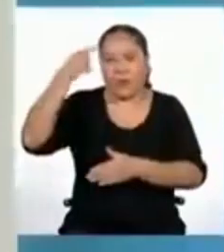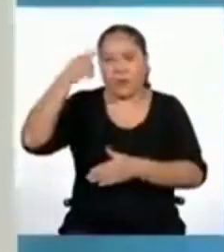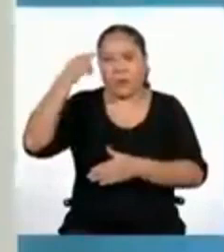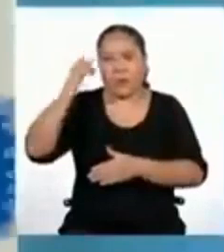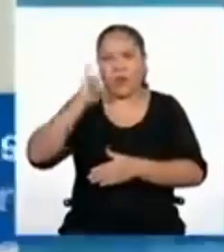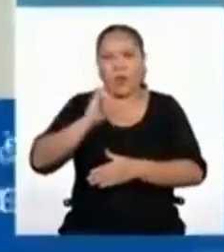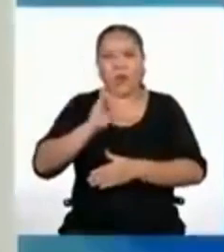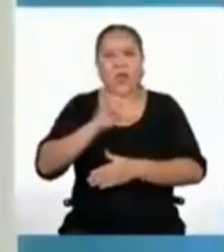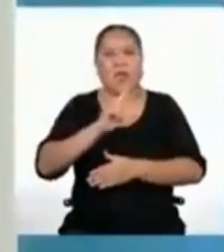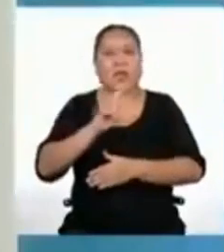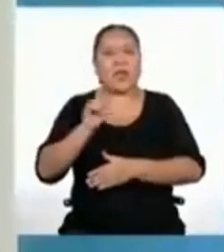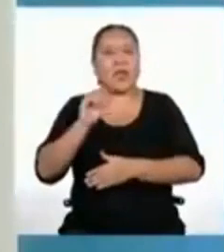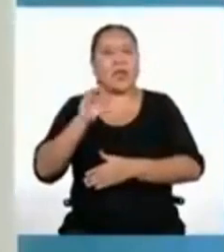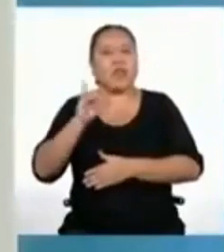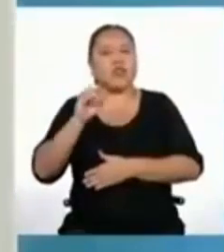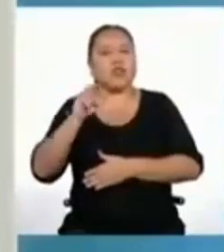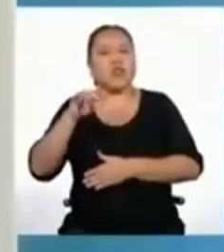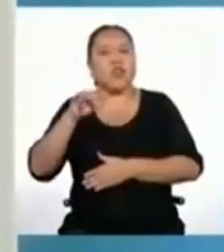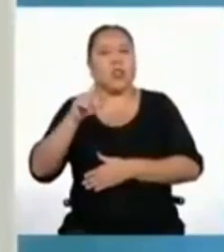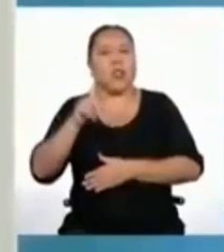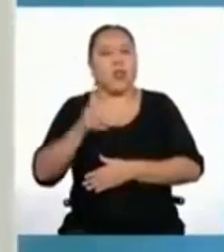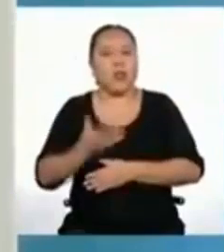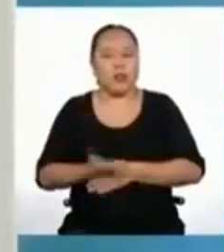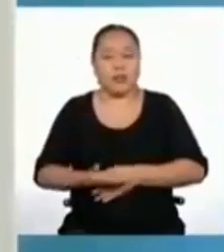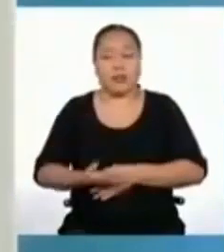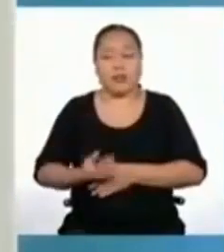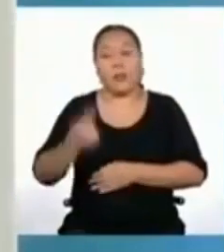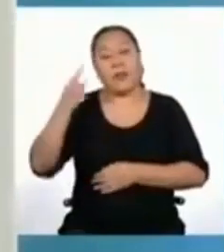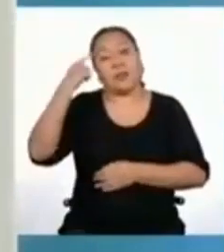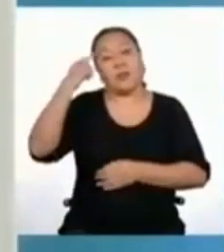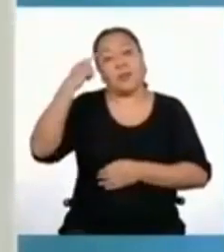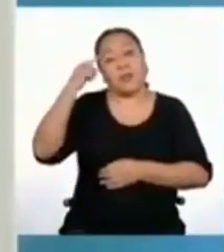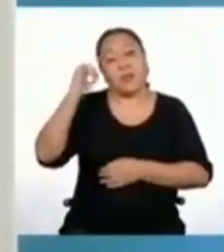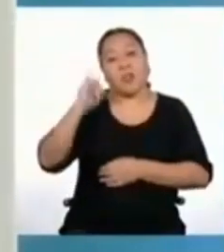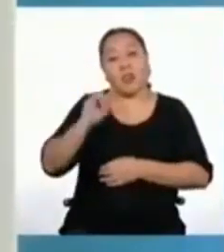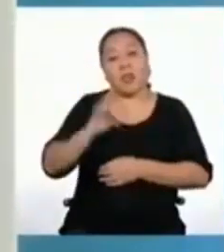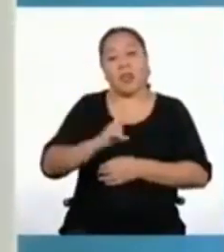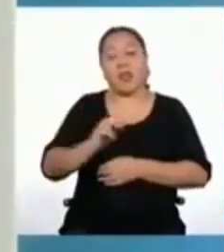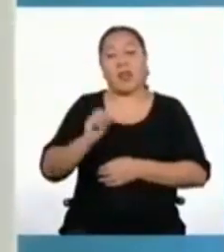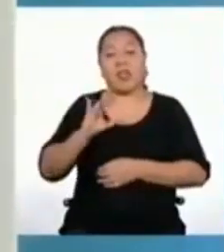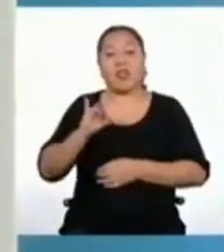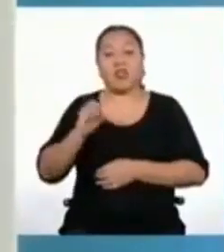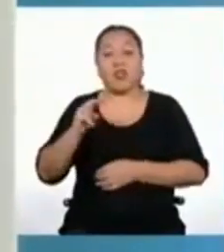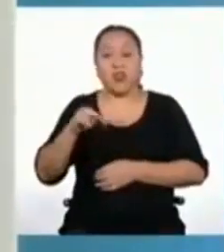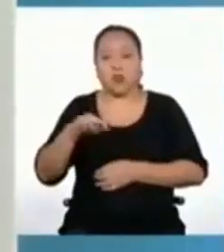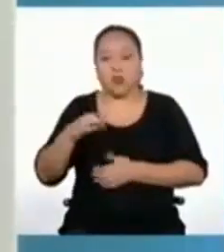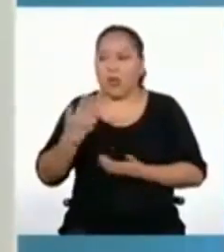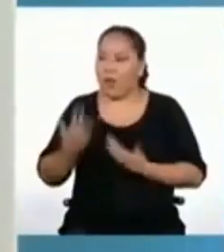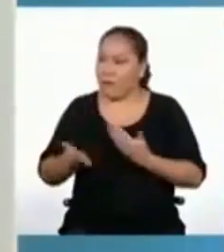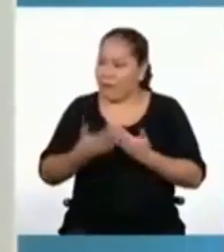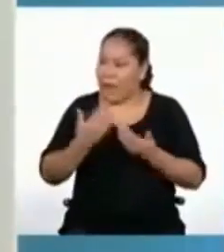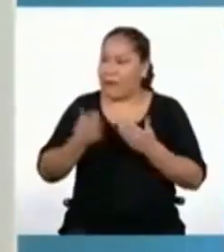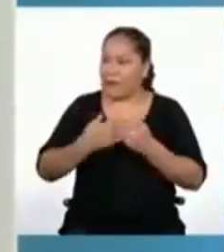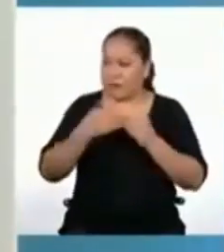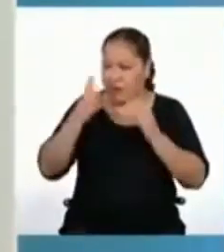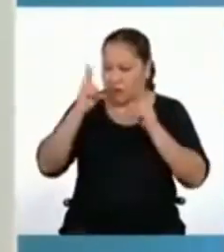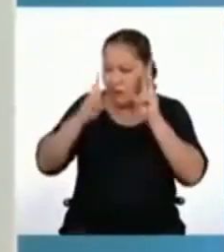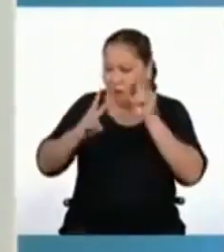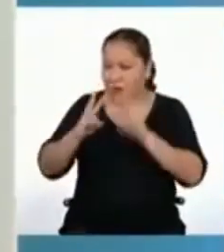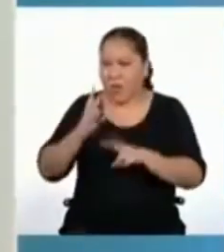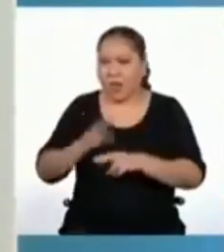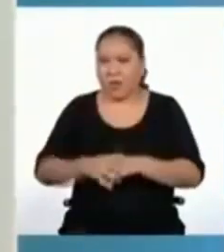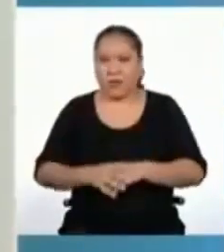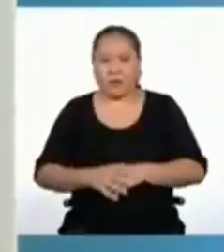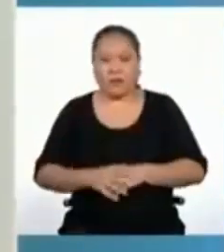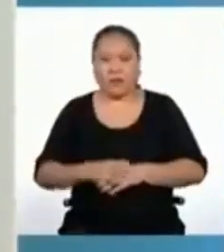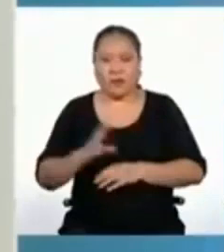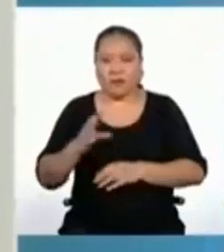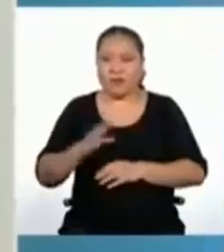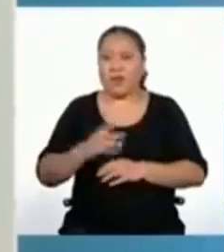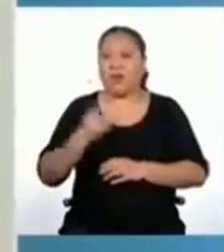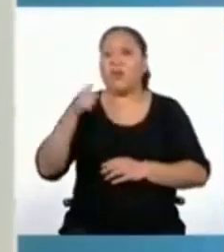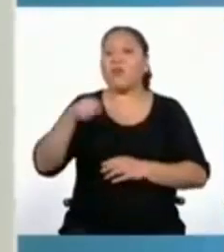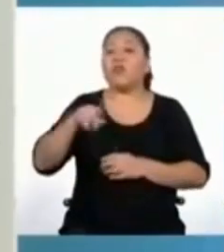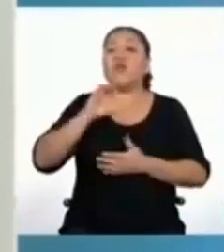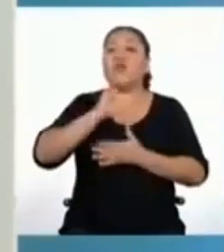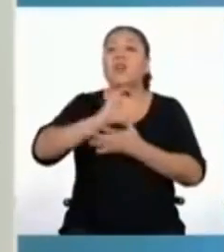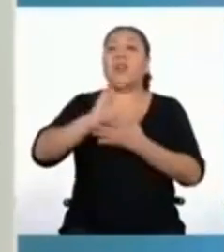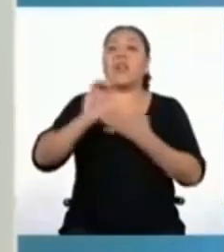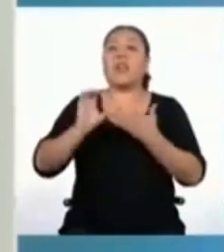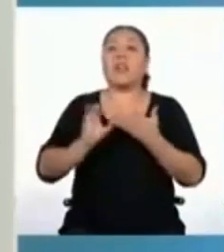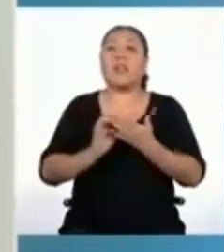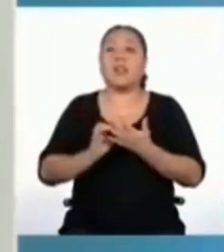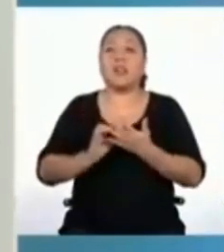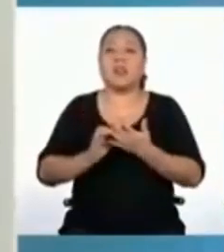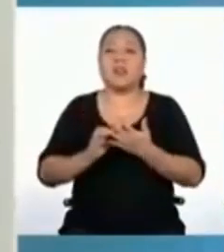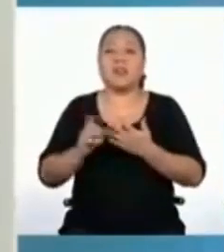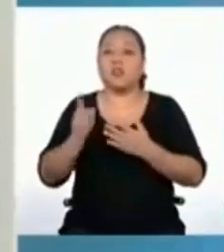Los pensamientos irracionales son fáciles de identificar porque se caracterizan por